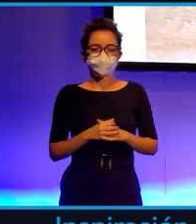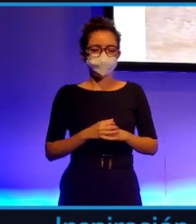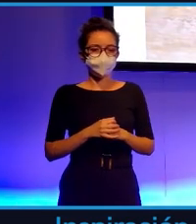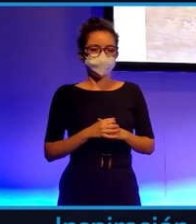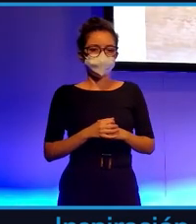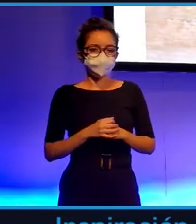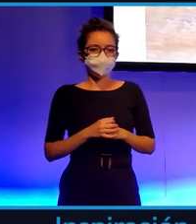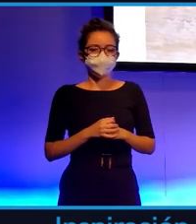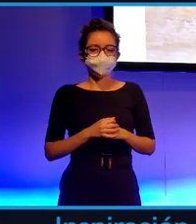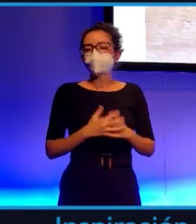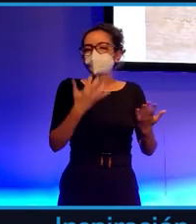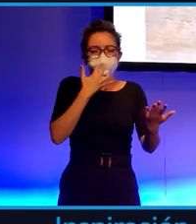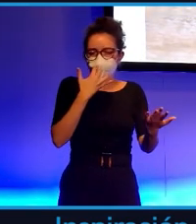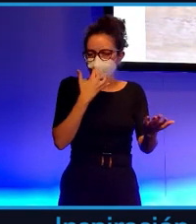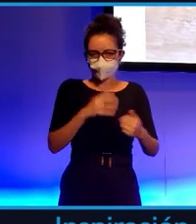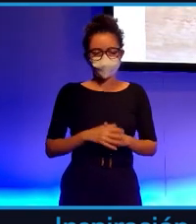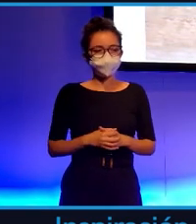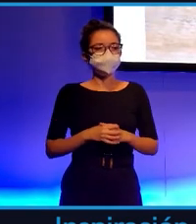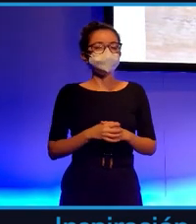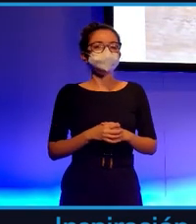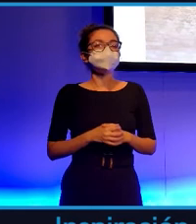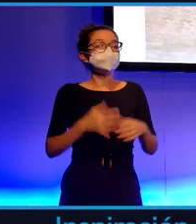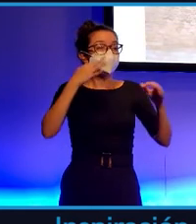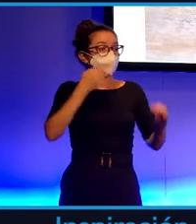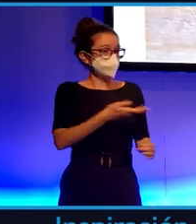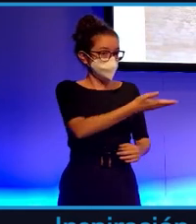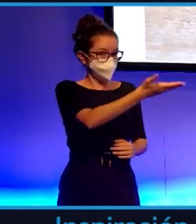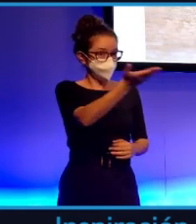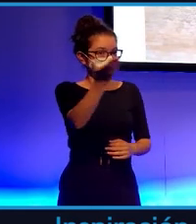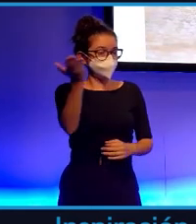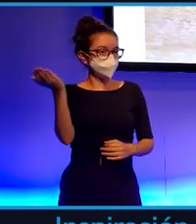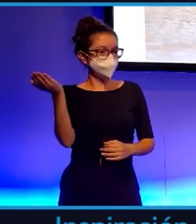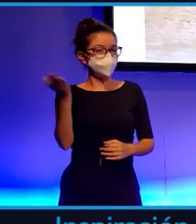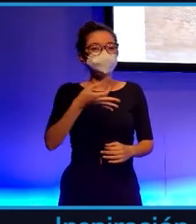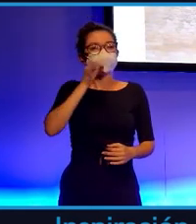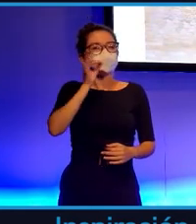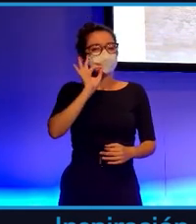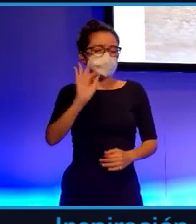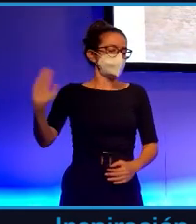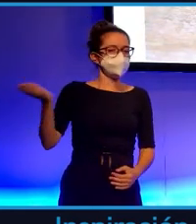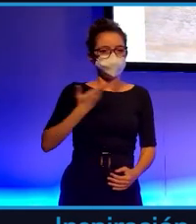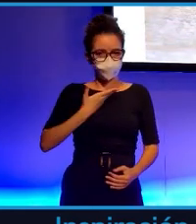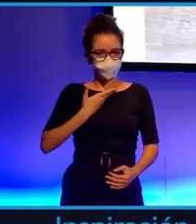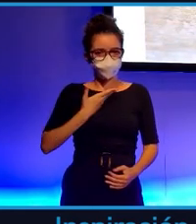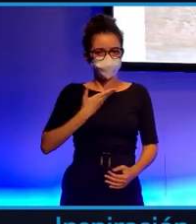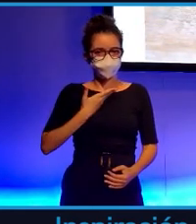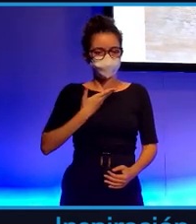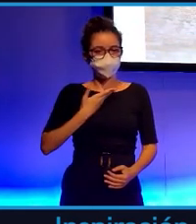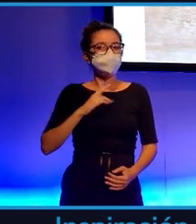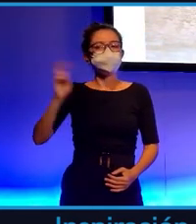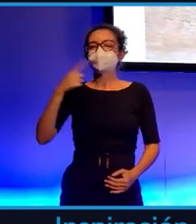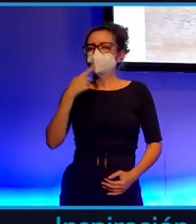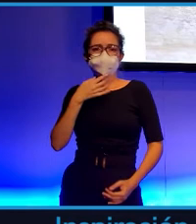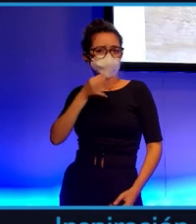Un caso muy práctico. Seguro que muchos de vosotros os sienta mal el café y a muchos otros alardeamos de que